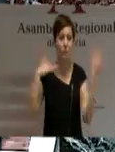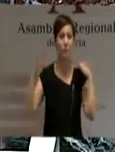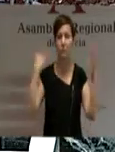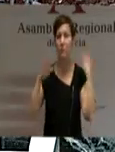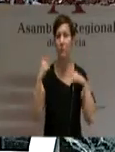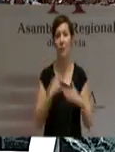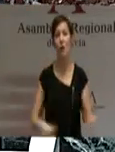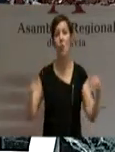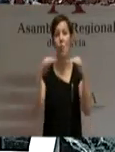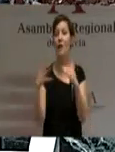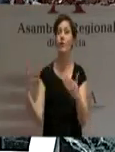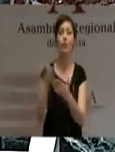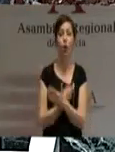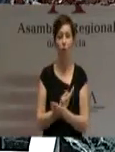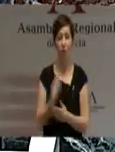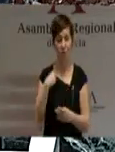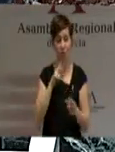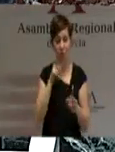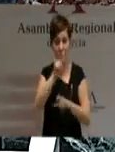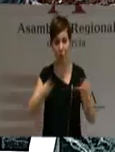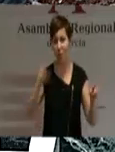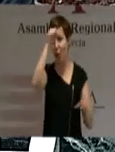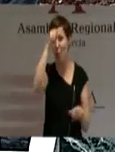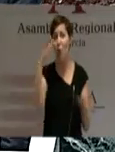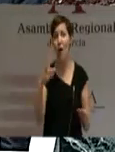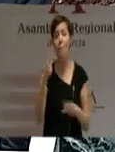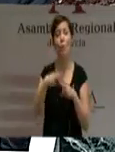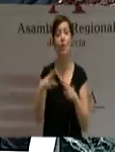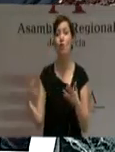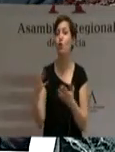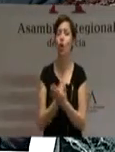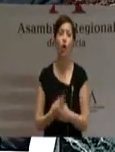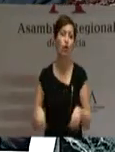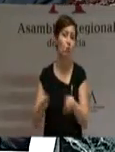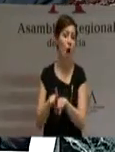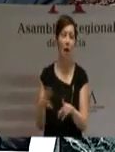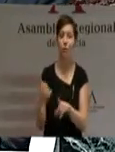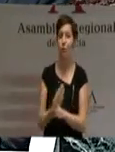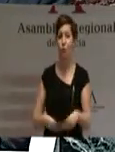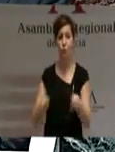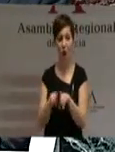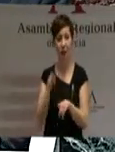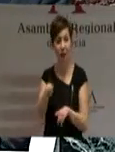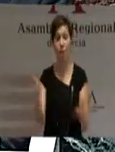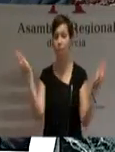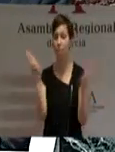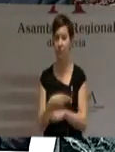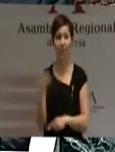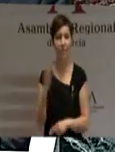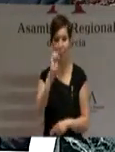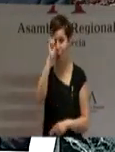Y admitiendo, como deberíamos admitir, que ningún partido debe arrogarse el monopolio de la honradez,